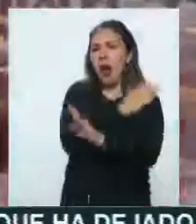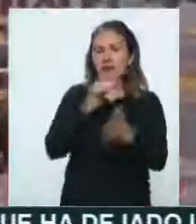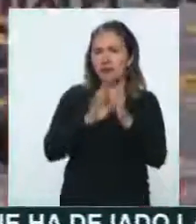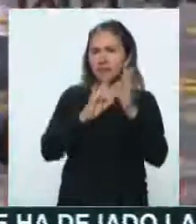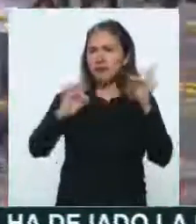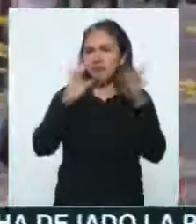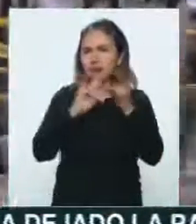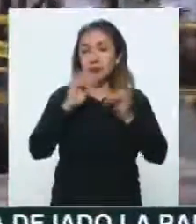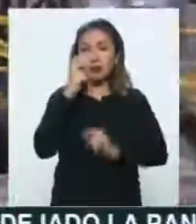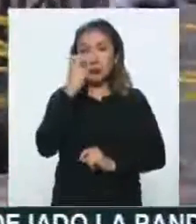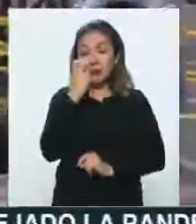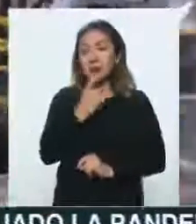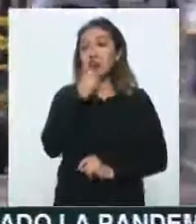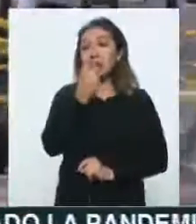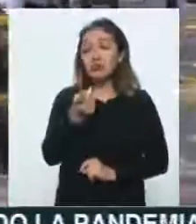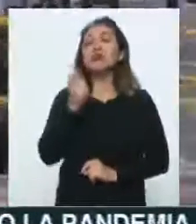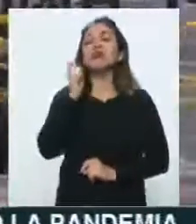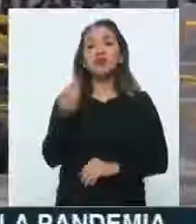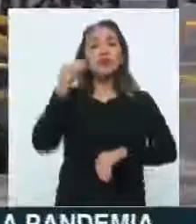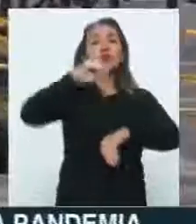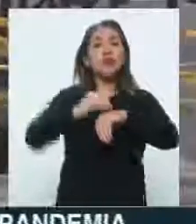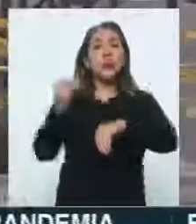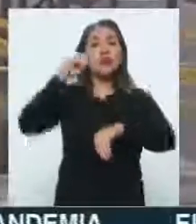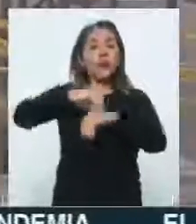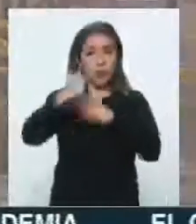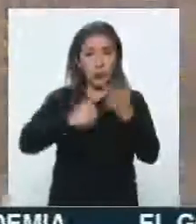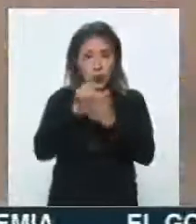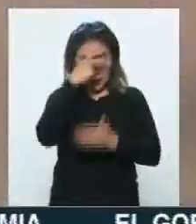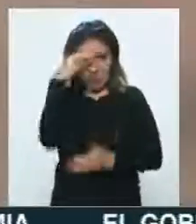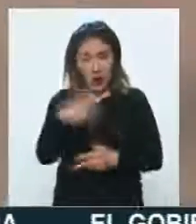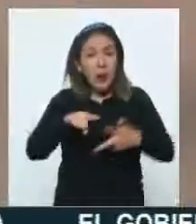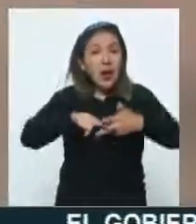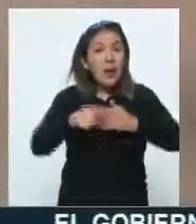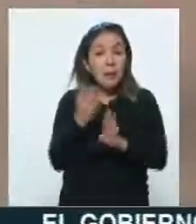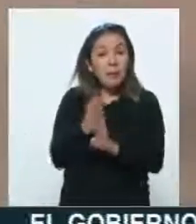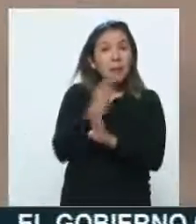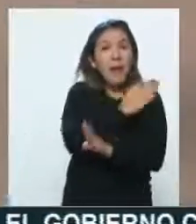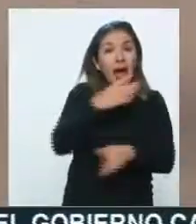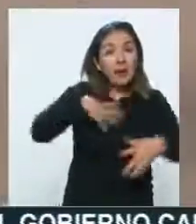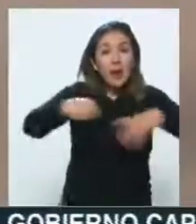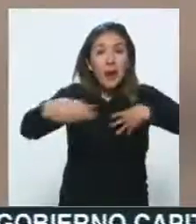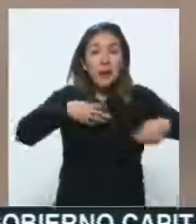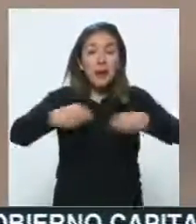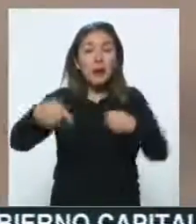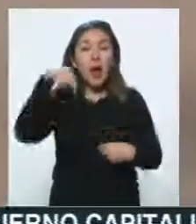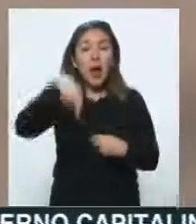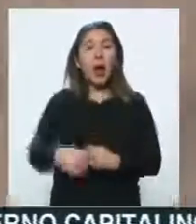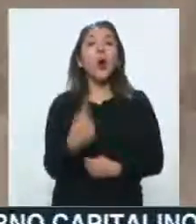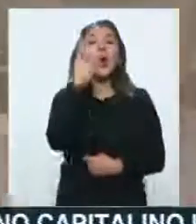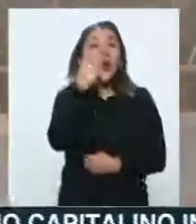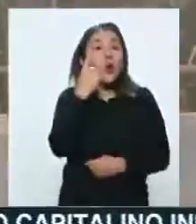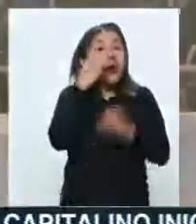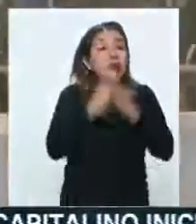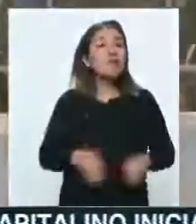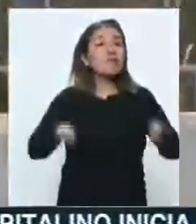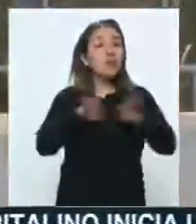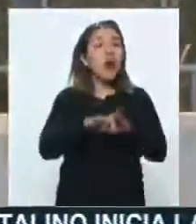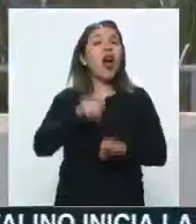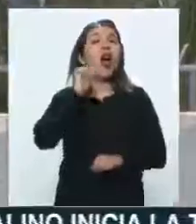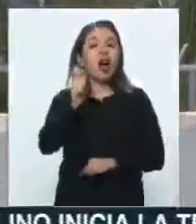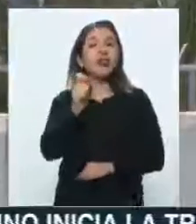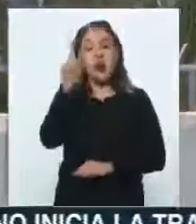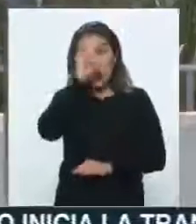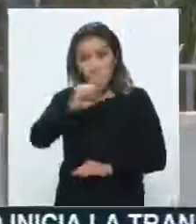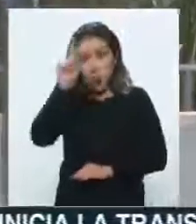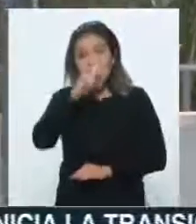Este análisis sustenta las medidas implementadas en la Ciudad de México desde el inicio de la pandemia, donde uno de los ejes principales fue